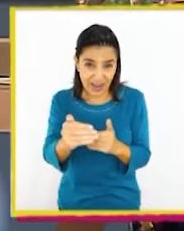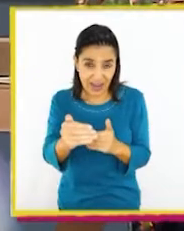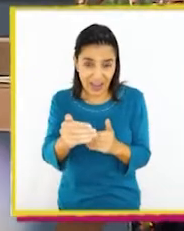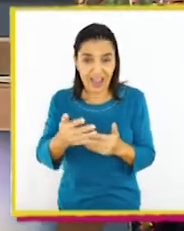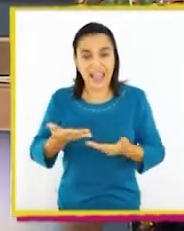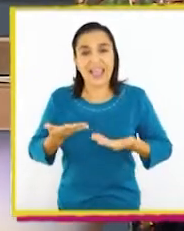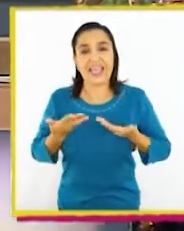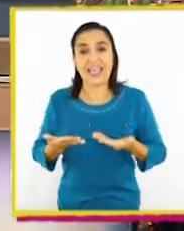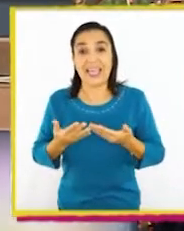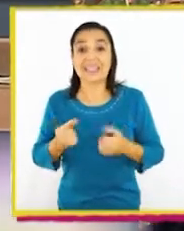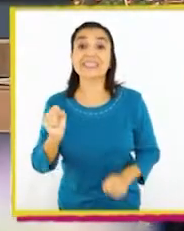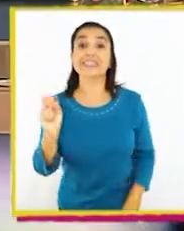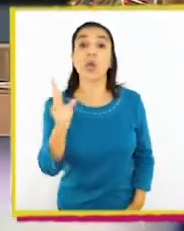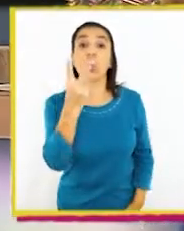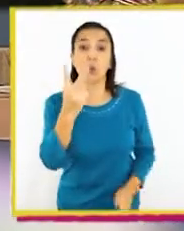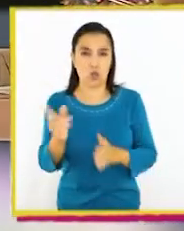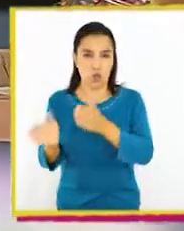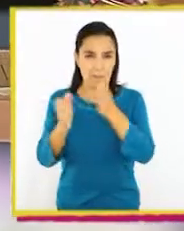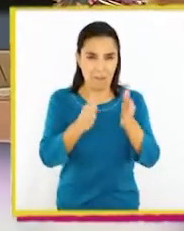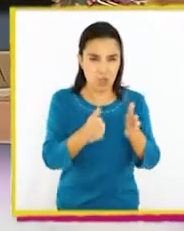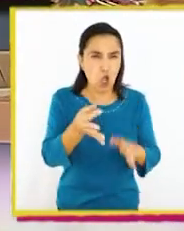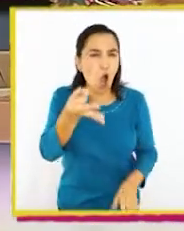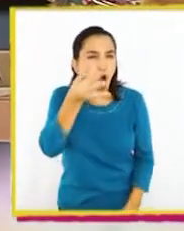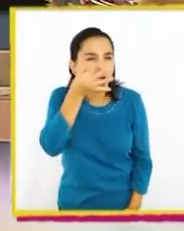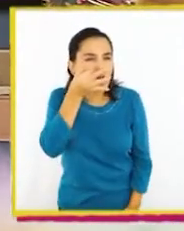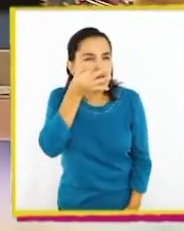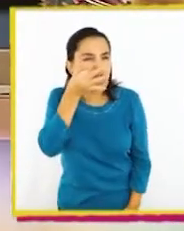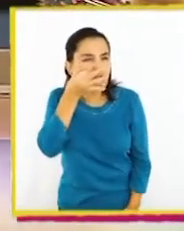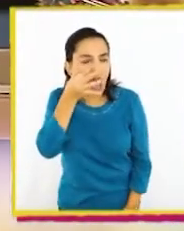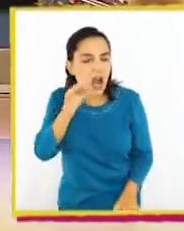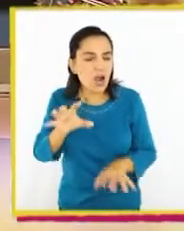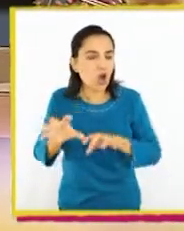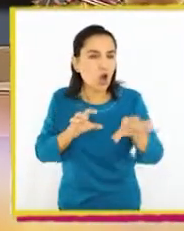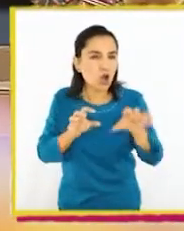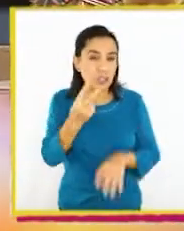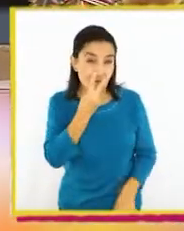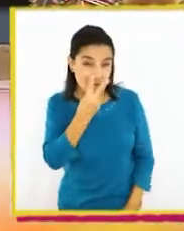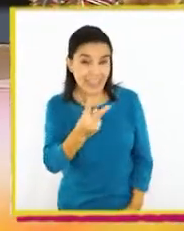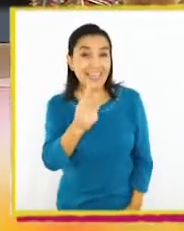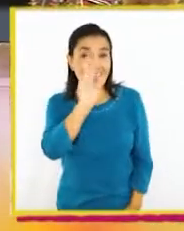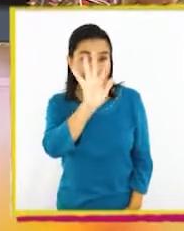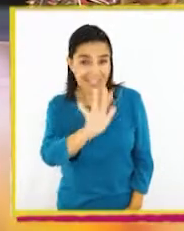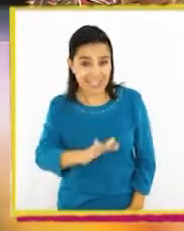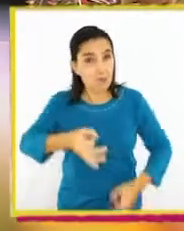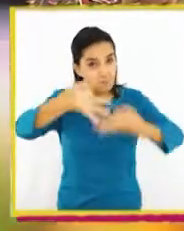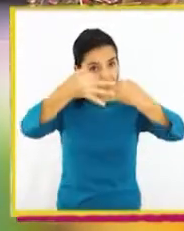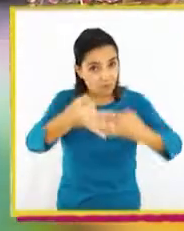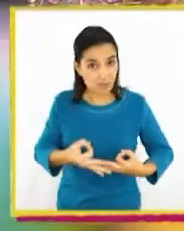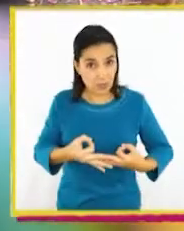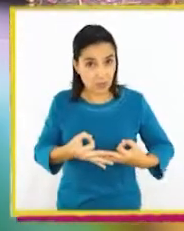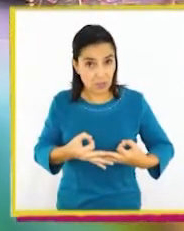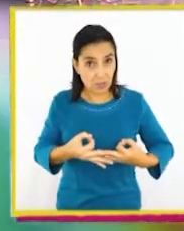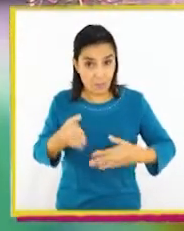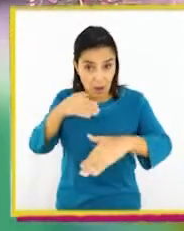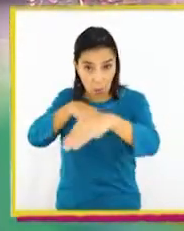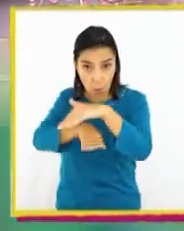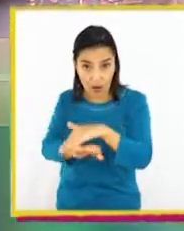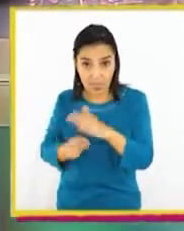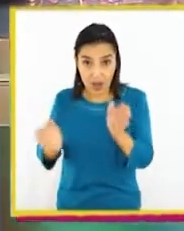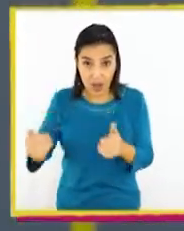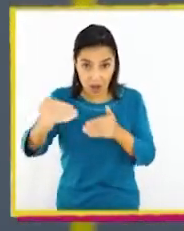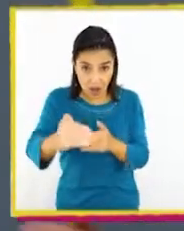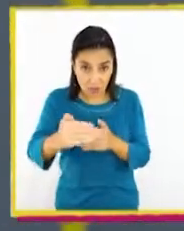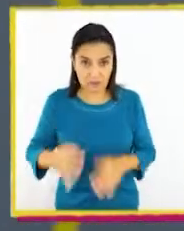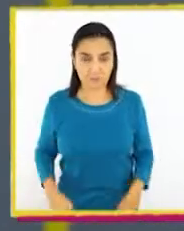Este fue nuestro segundo paso. Observar los objetos y ver si tiene las características adecuadas para la cápsula del